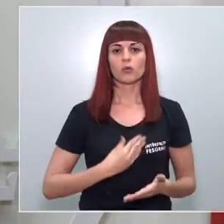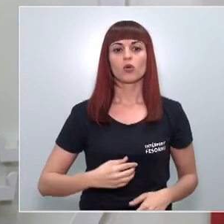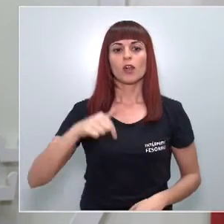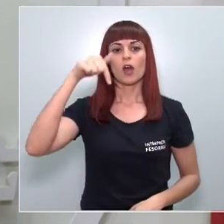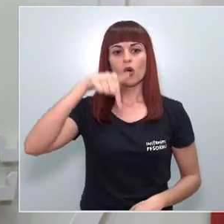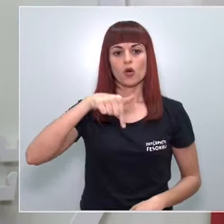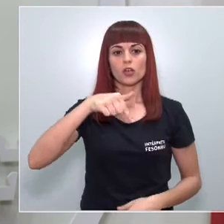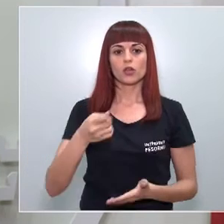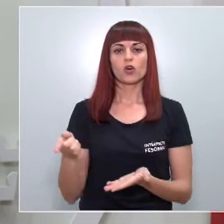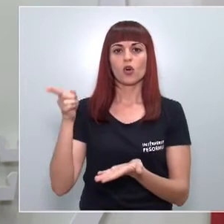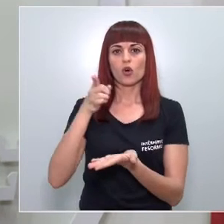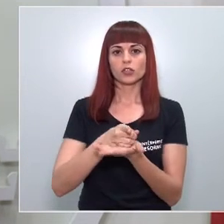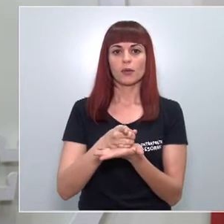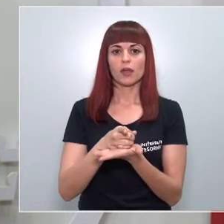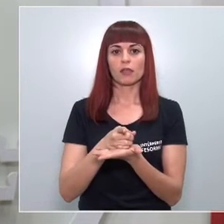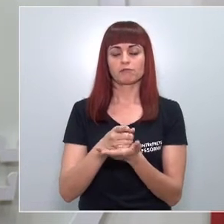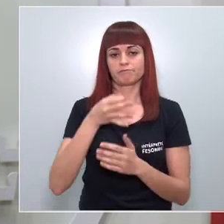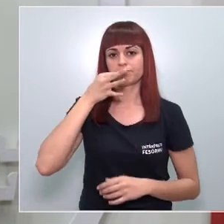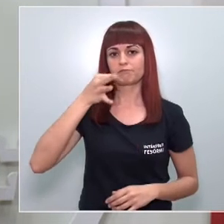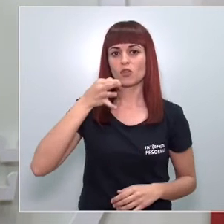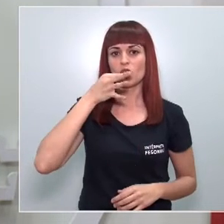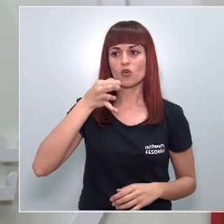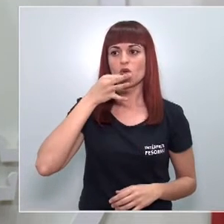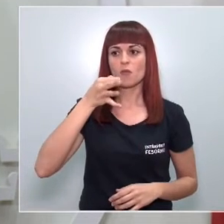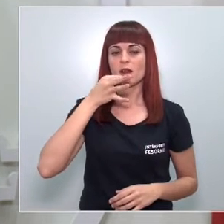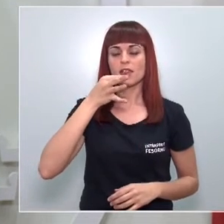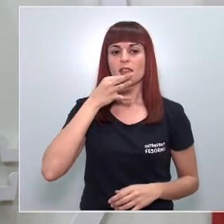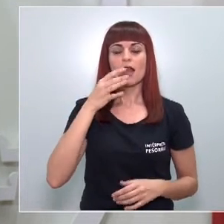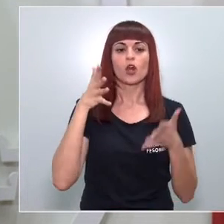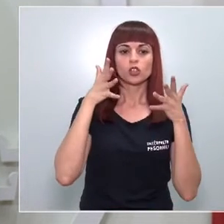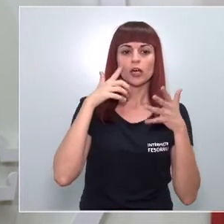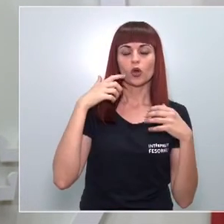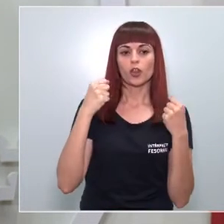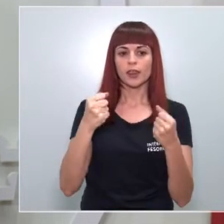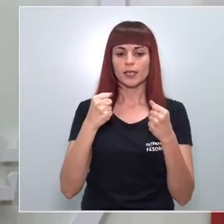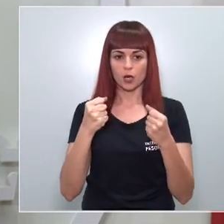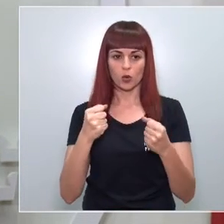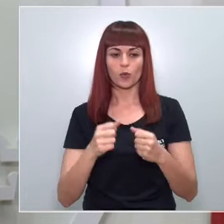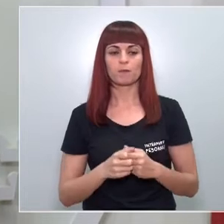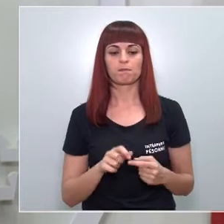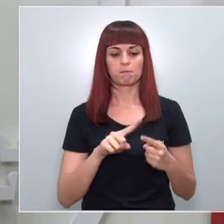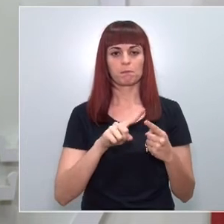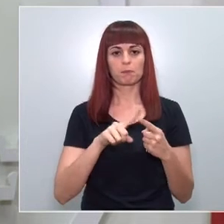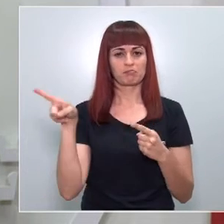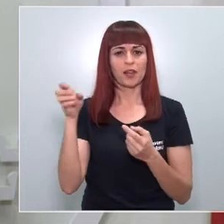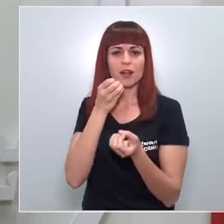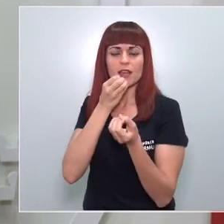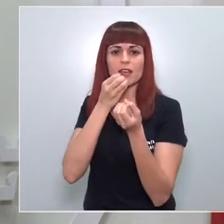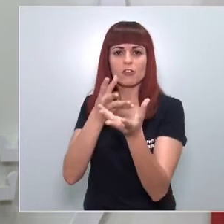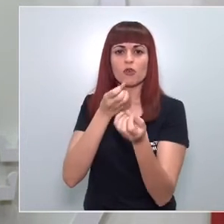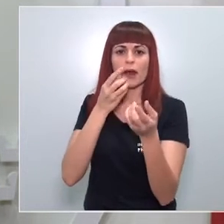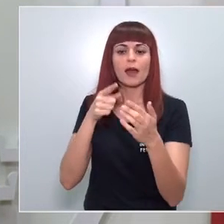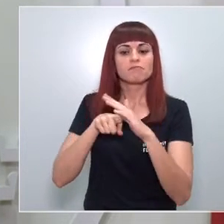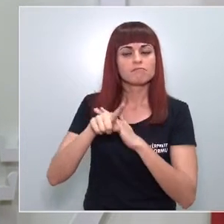Hoy, nuevamente, me acompaña en esta comparecencia el consejero de Salud, mi compañero Manuel Villegas, quien nos informará sobre la